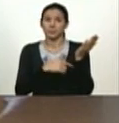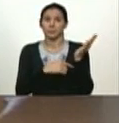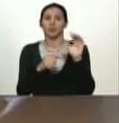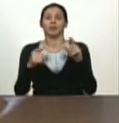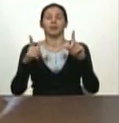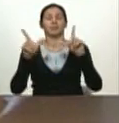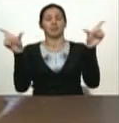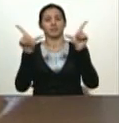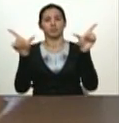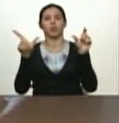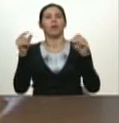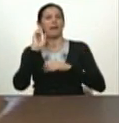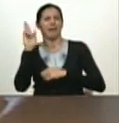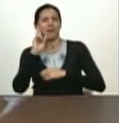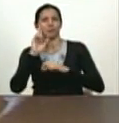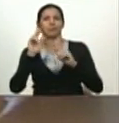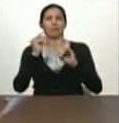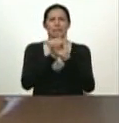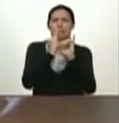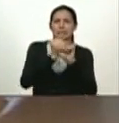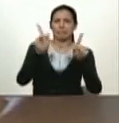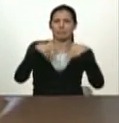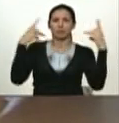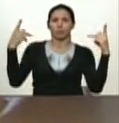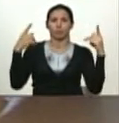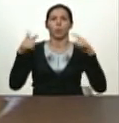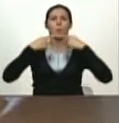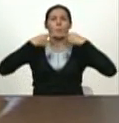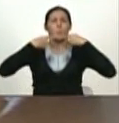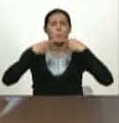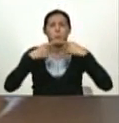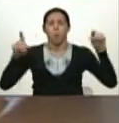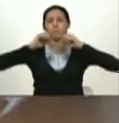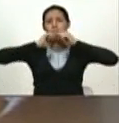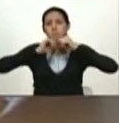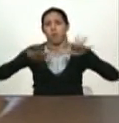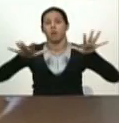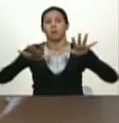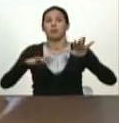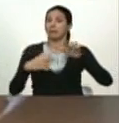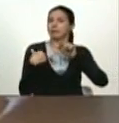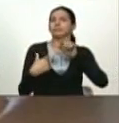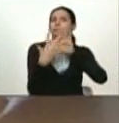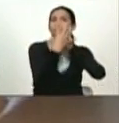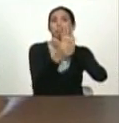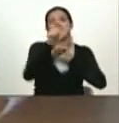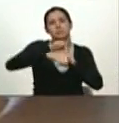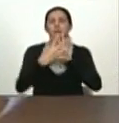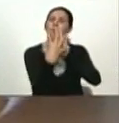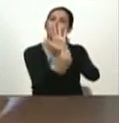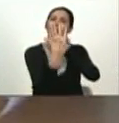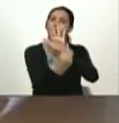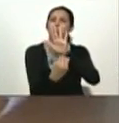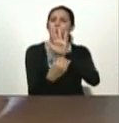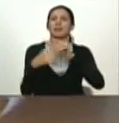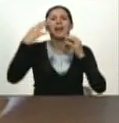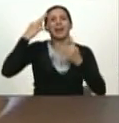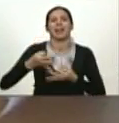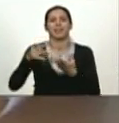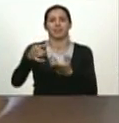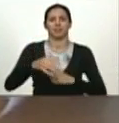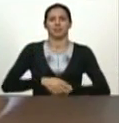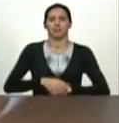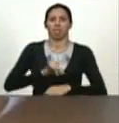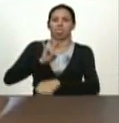promoviendo las cosas malas y dirigiendo todo contra la revolución. Porque su objetivo está muy claro, la oligarquía está muy